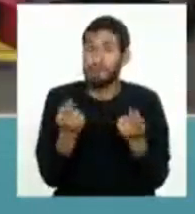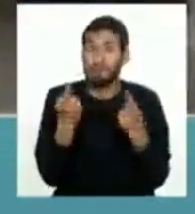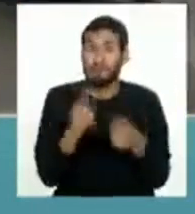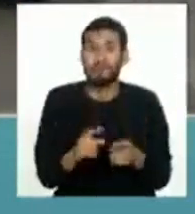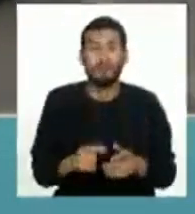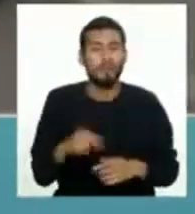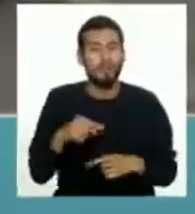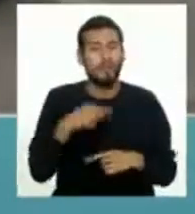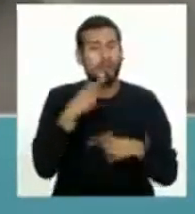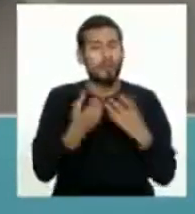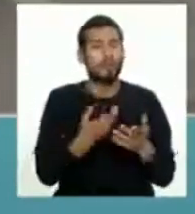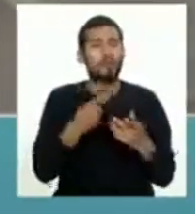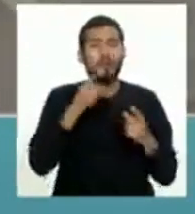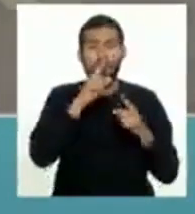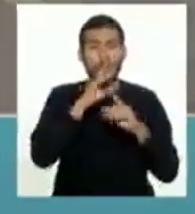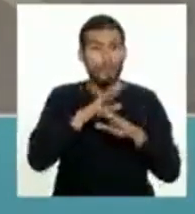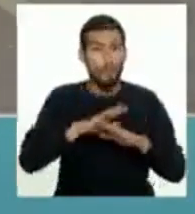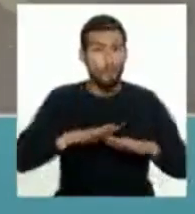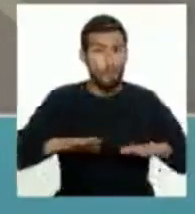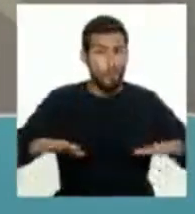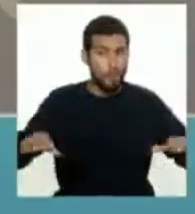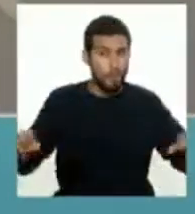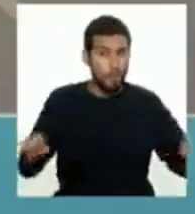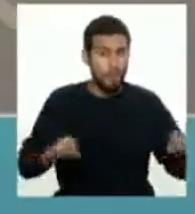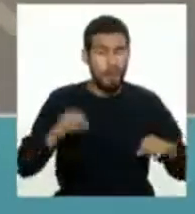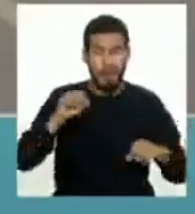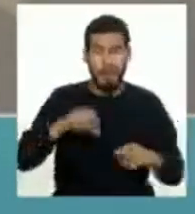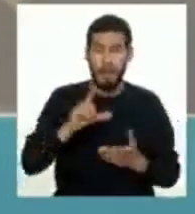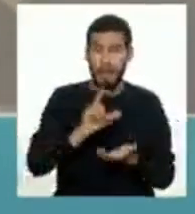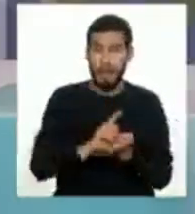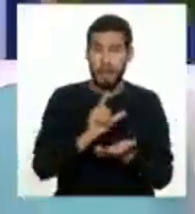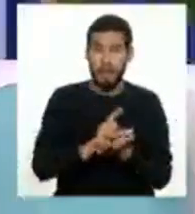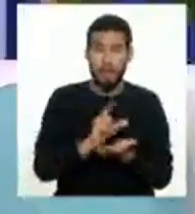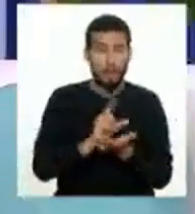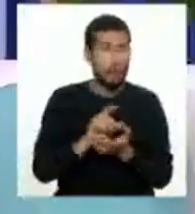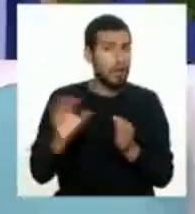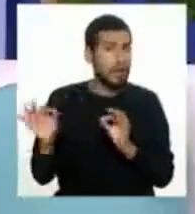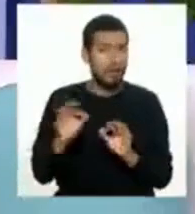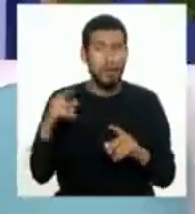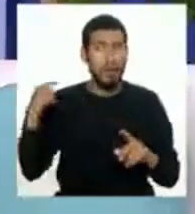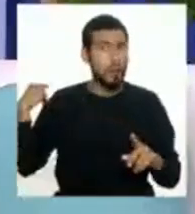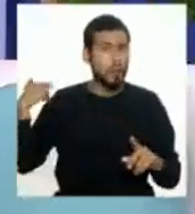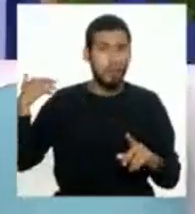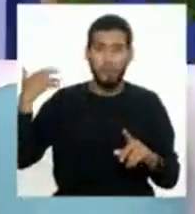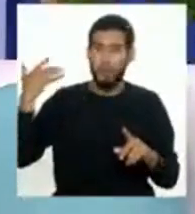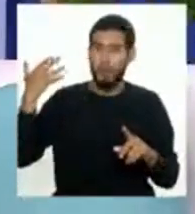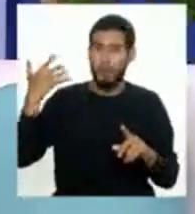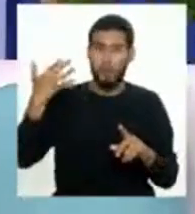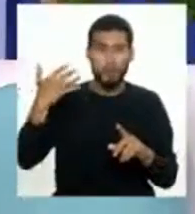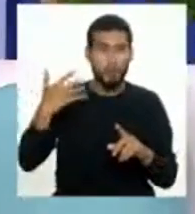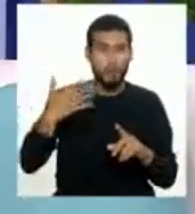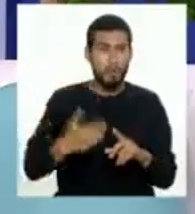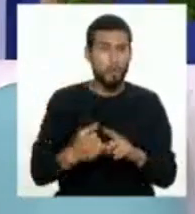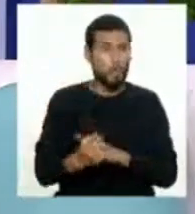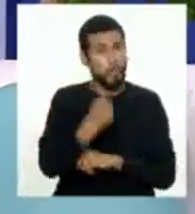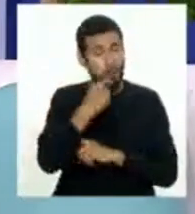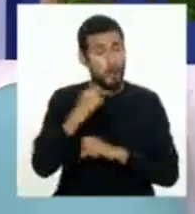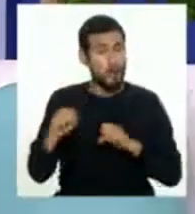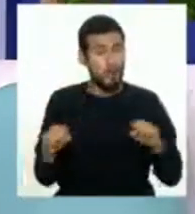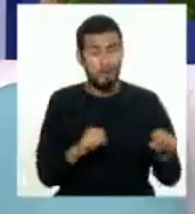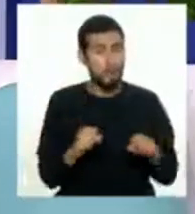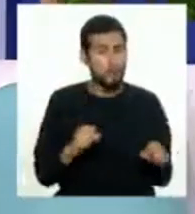Ese es lo que se le llama el silencio sismo. O Lima no ha tenido un terremoto de gran magnitud